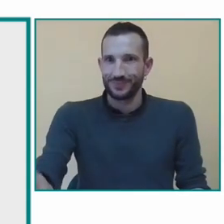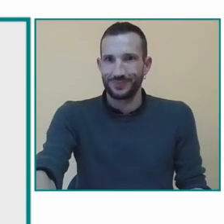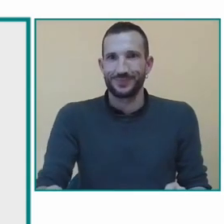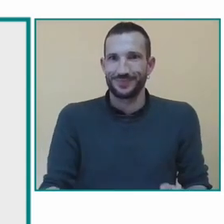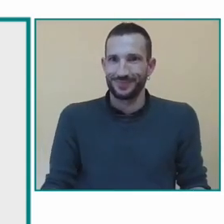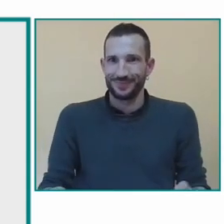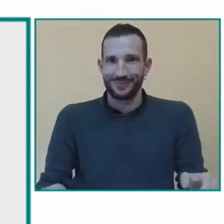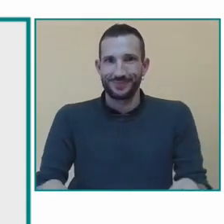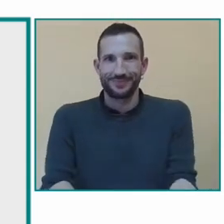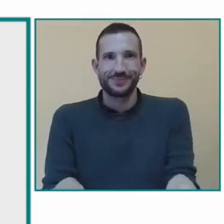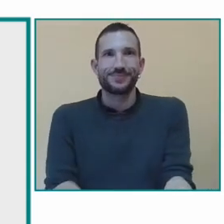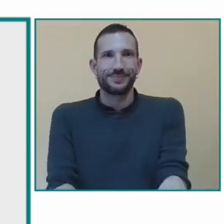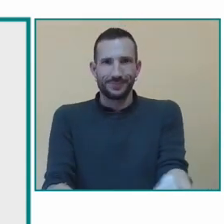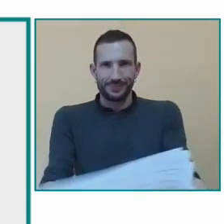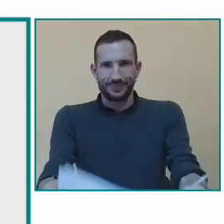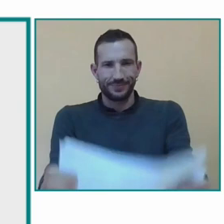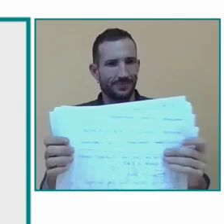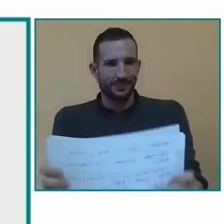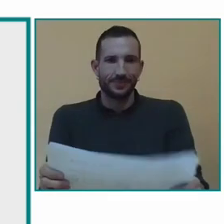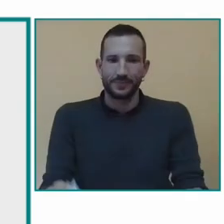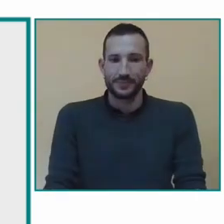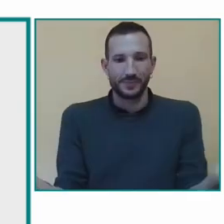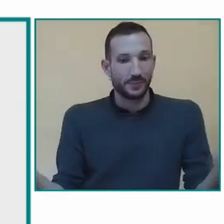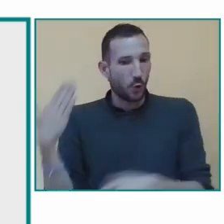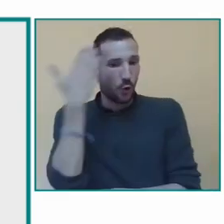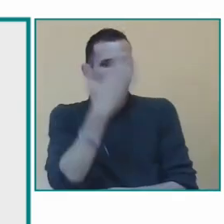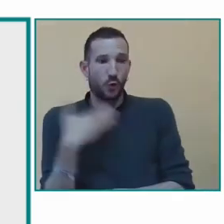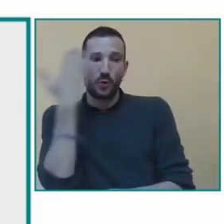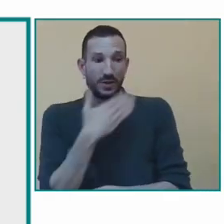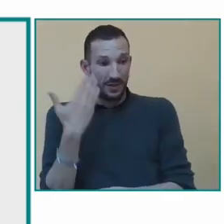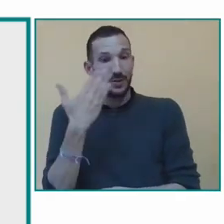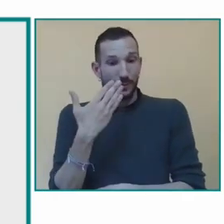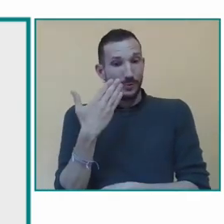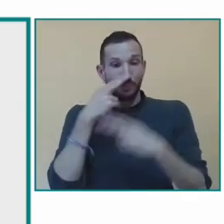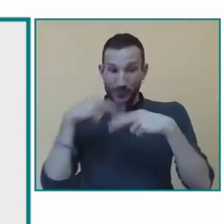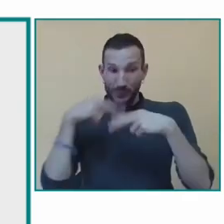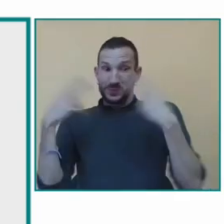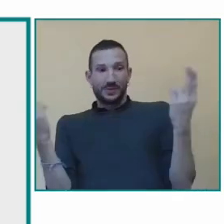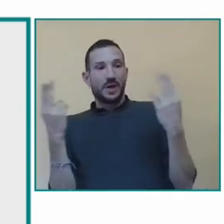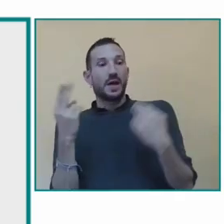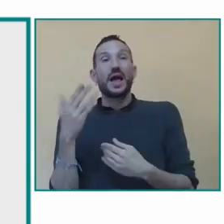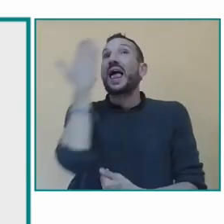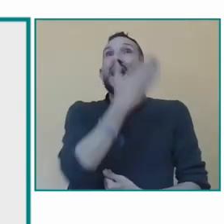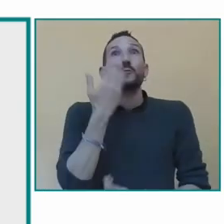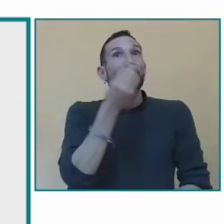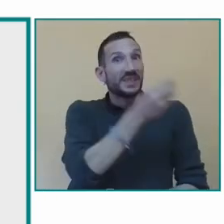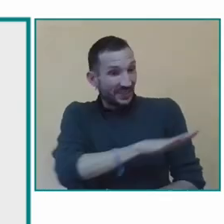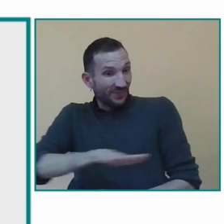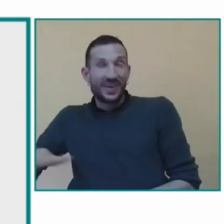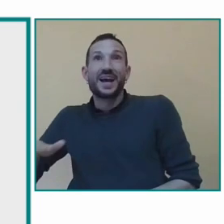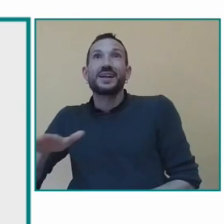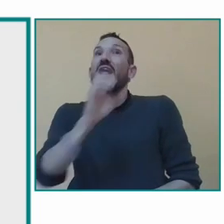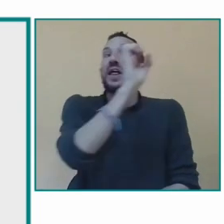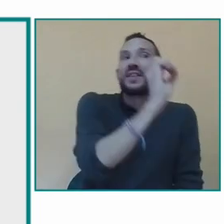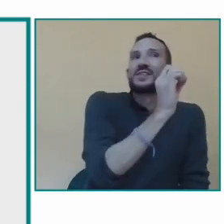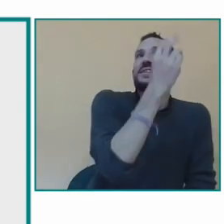por concurso público que gestionan nuestra contratación nosotros al ser un